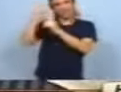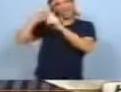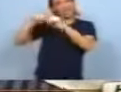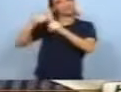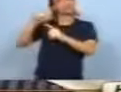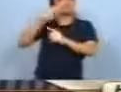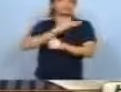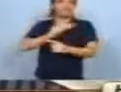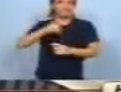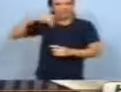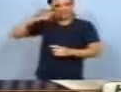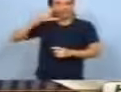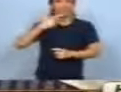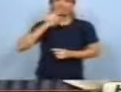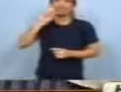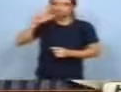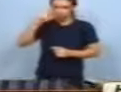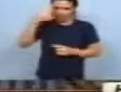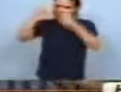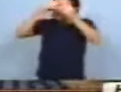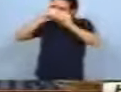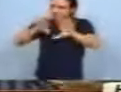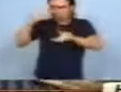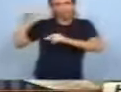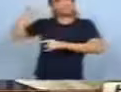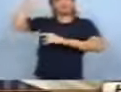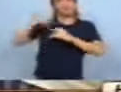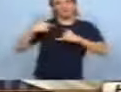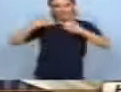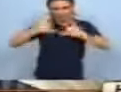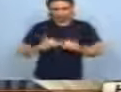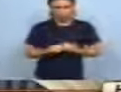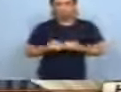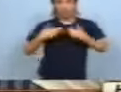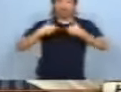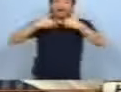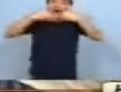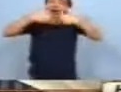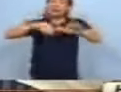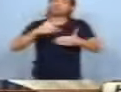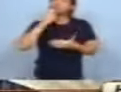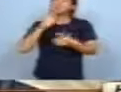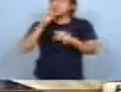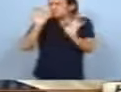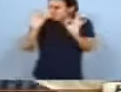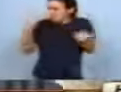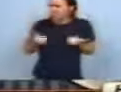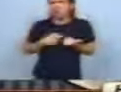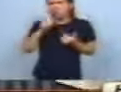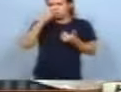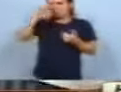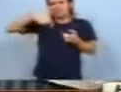En principio empezamos con él y con Tellerman, que son los primeros que aceptaron. Y bueno, lo hacemos así, sale bien. Y nunca hubo problemas,